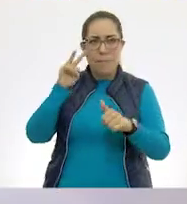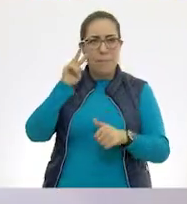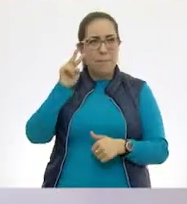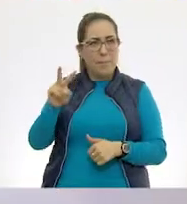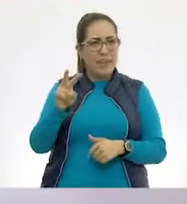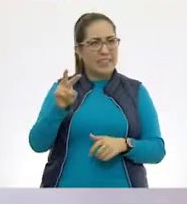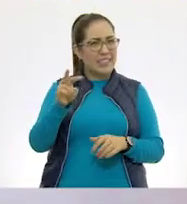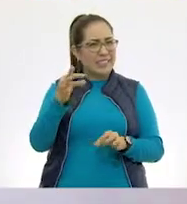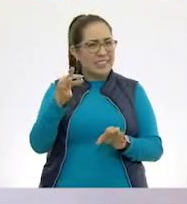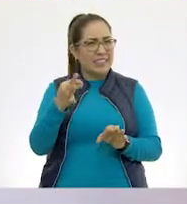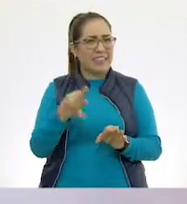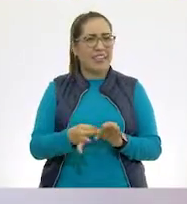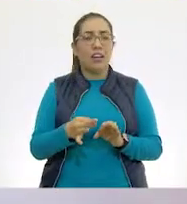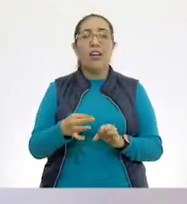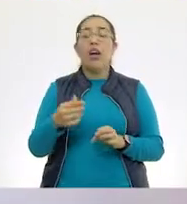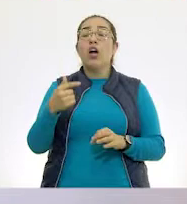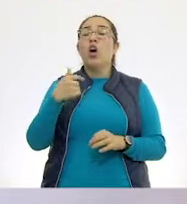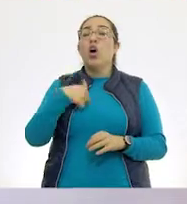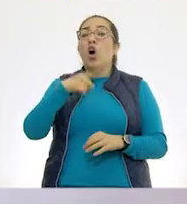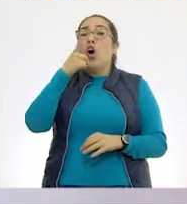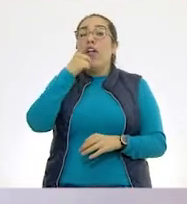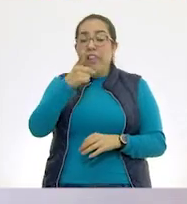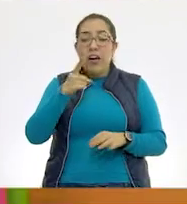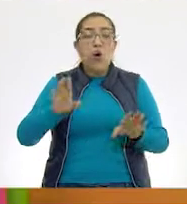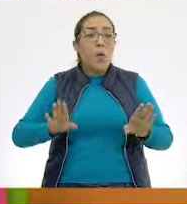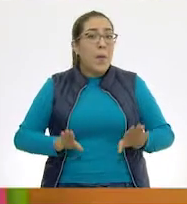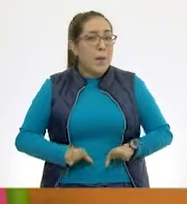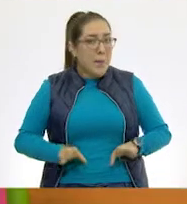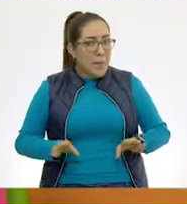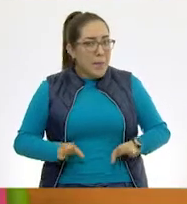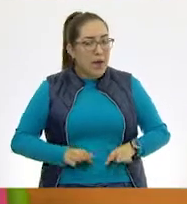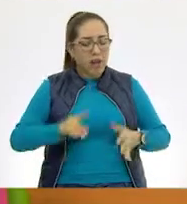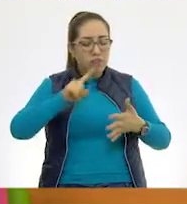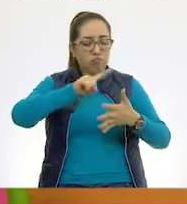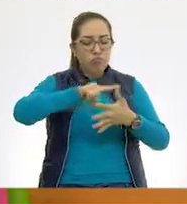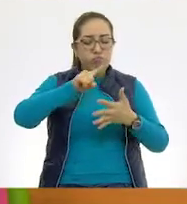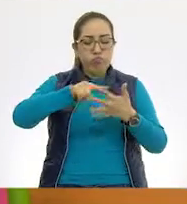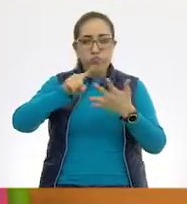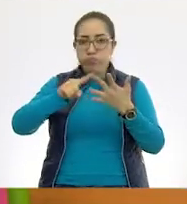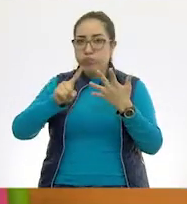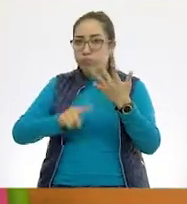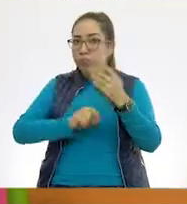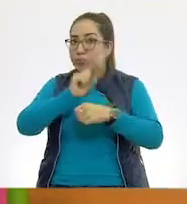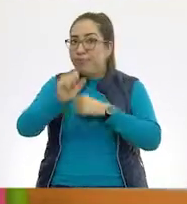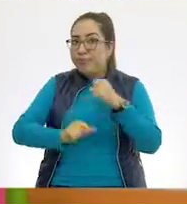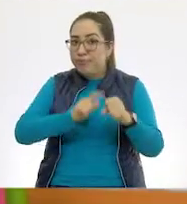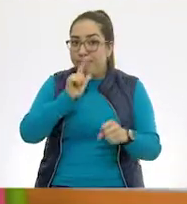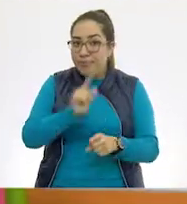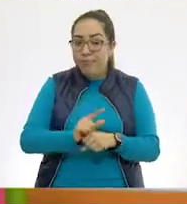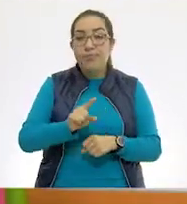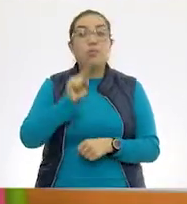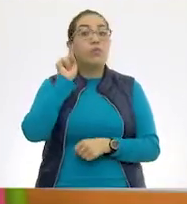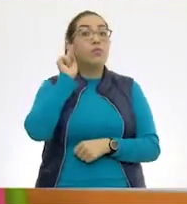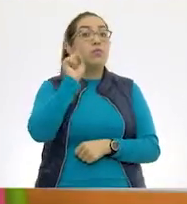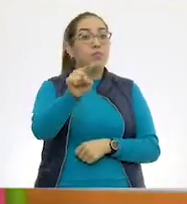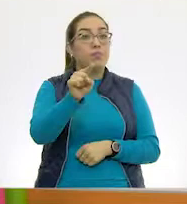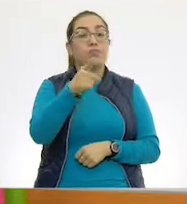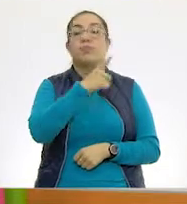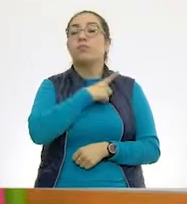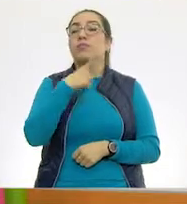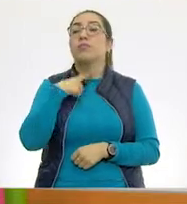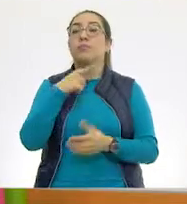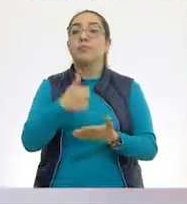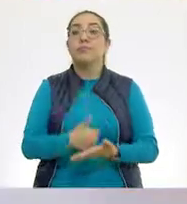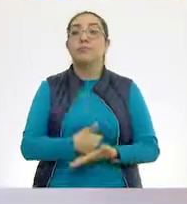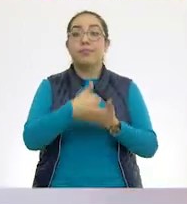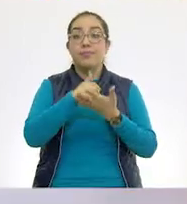te voy a ir dando diferentes características de estos seres vivos y tú tendrás que ayudarme